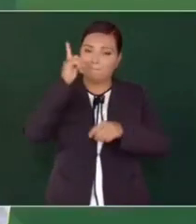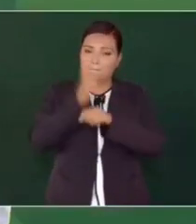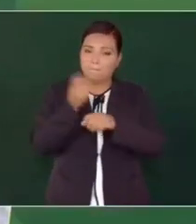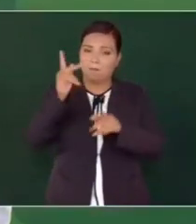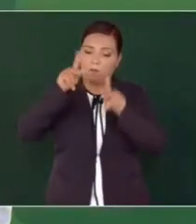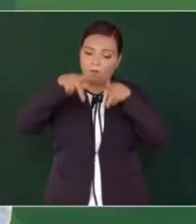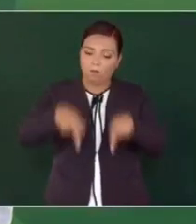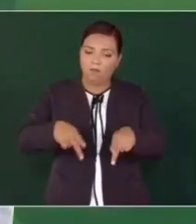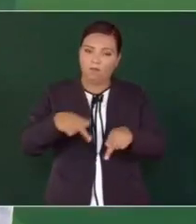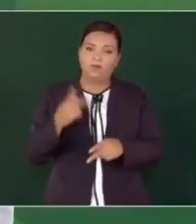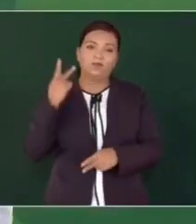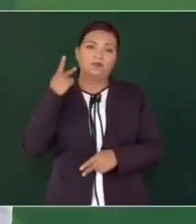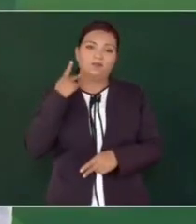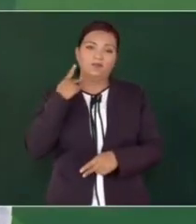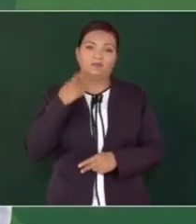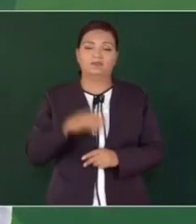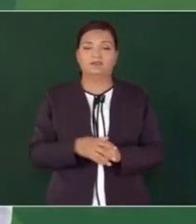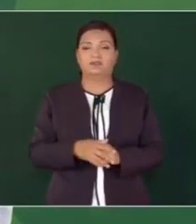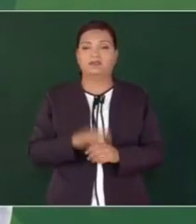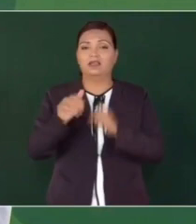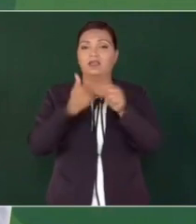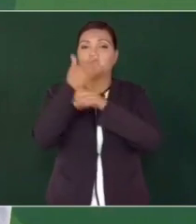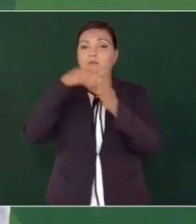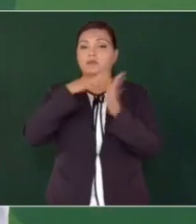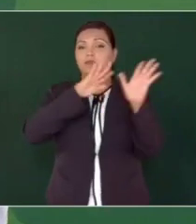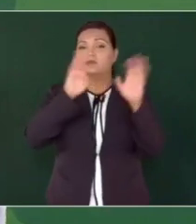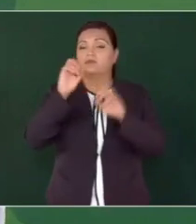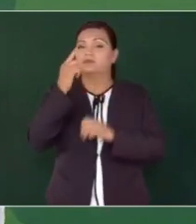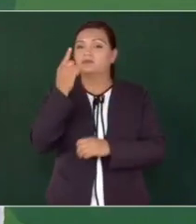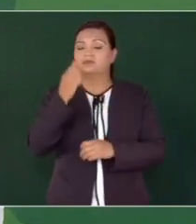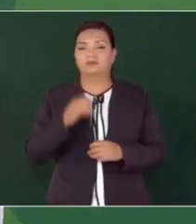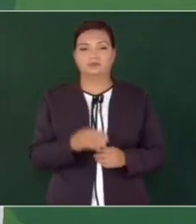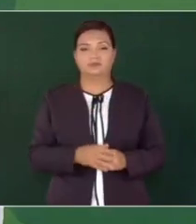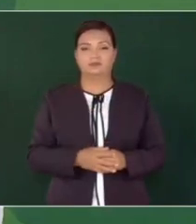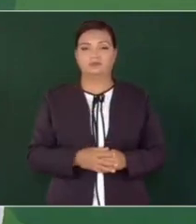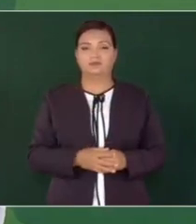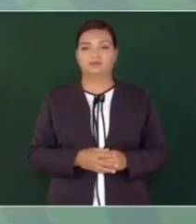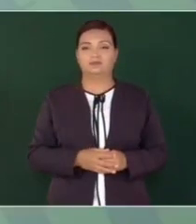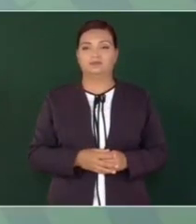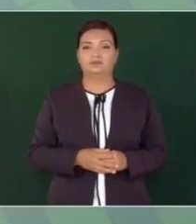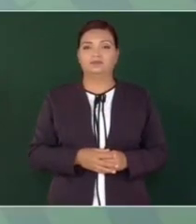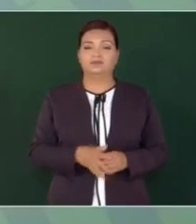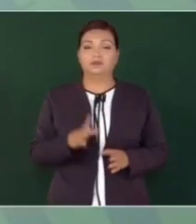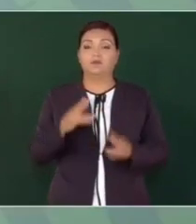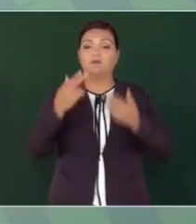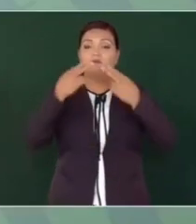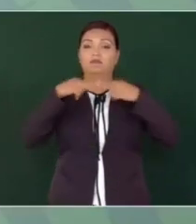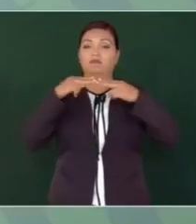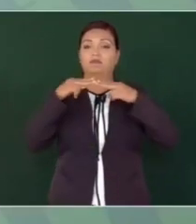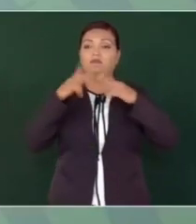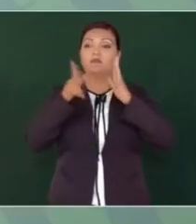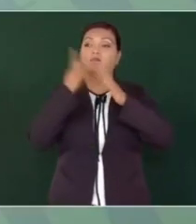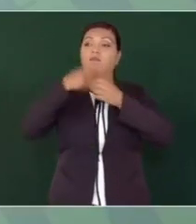petrolero, en Ébano, en 1901, una compañía extranjera.